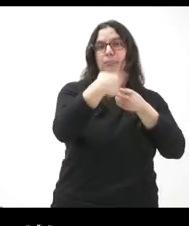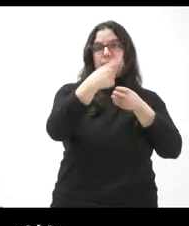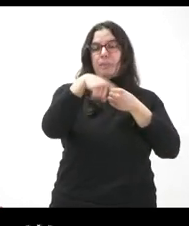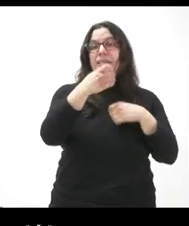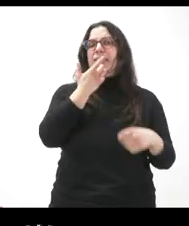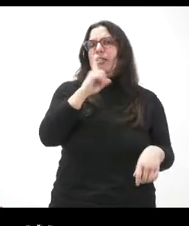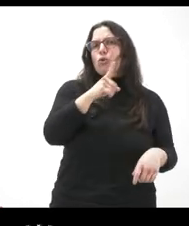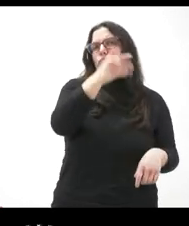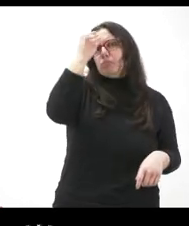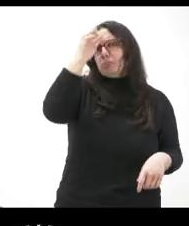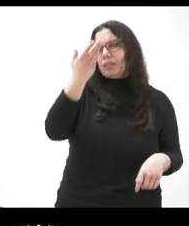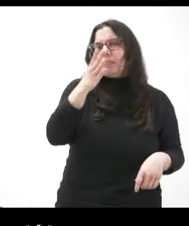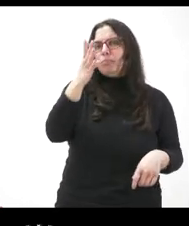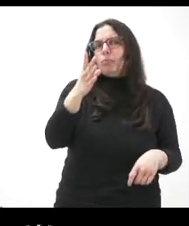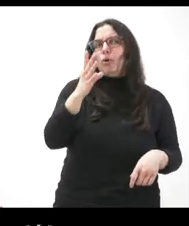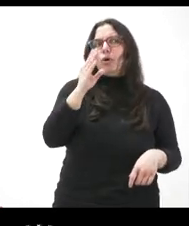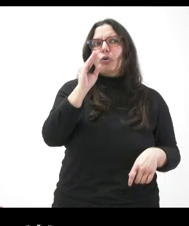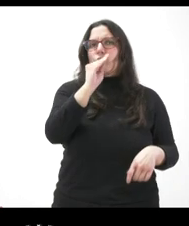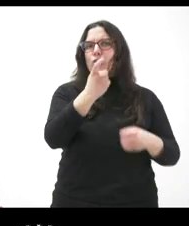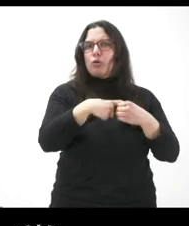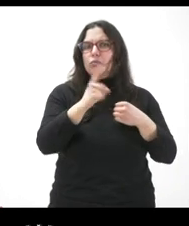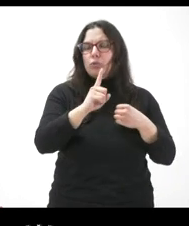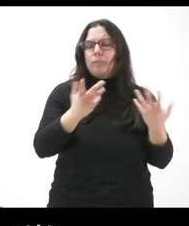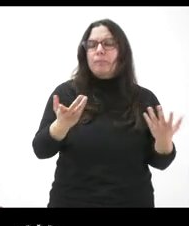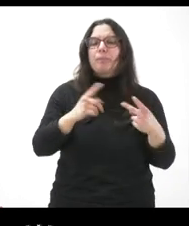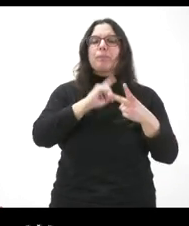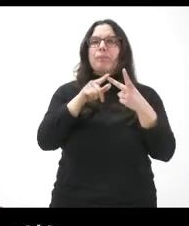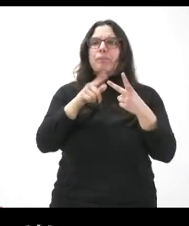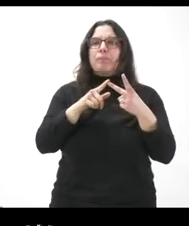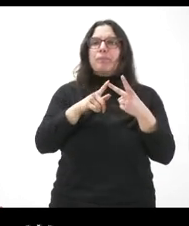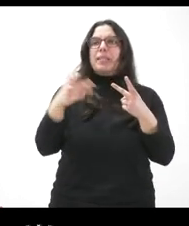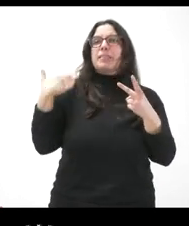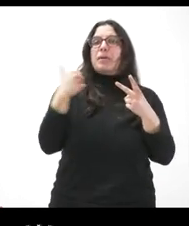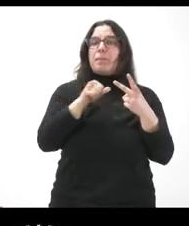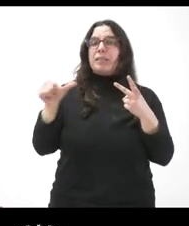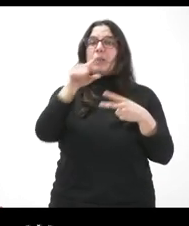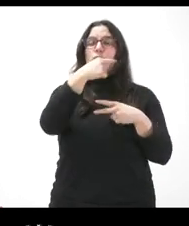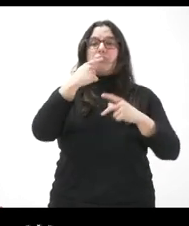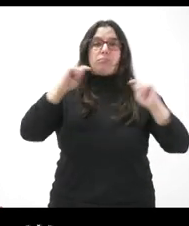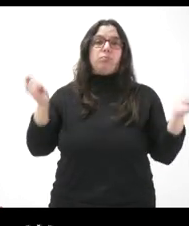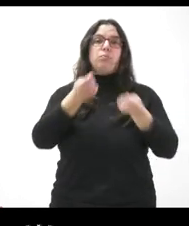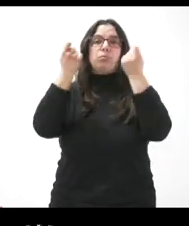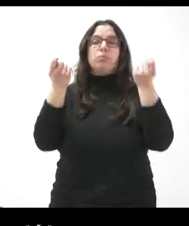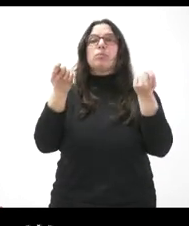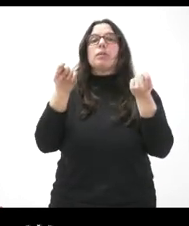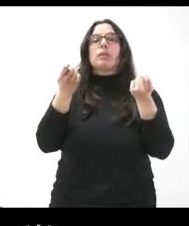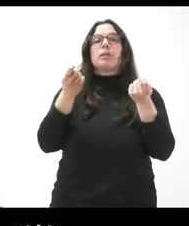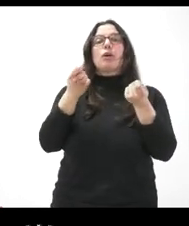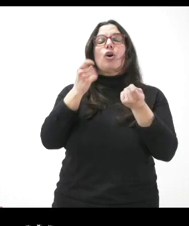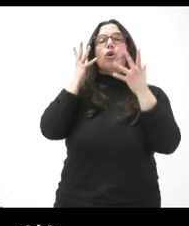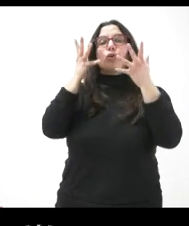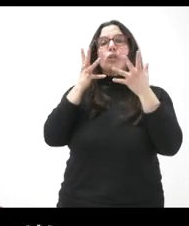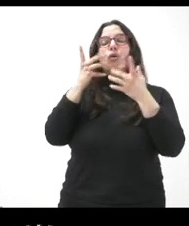¿qué le parece que han excluido a Castilla y León de esta reclamación? Y, por otra parte, la semana pasada anunció que habían llevado al consultivo el